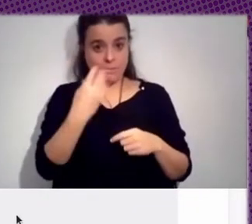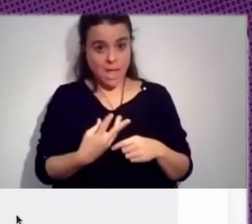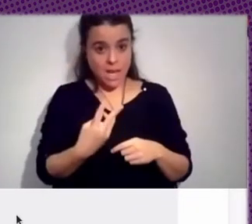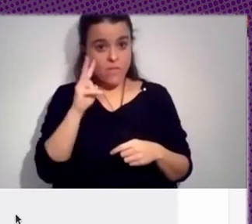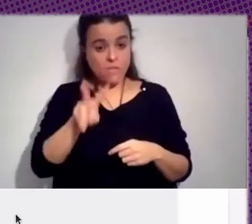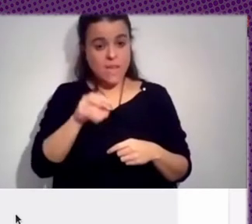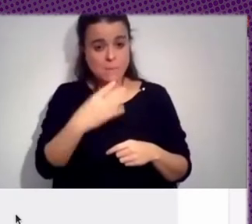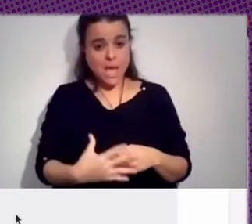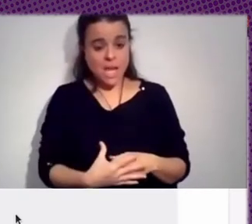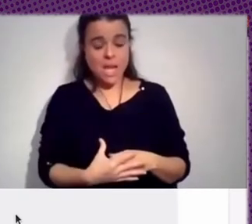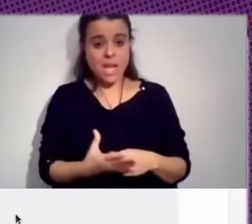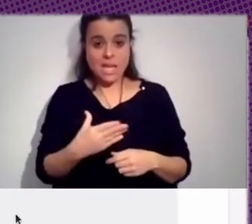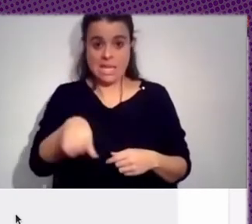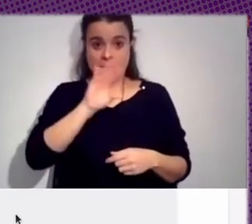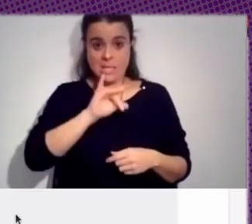Entiendo que sí.